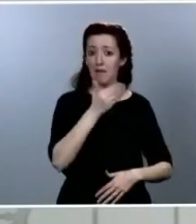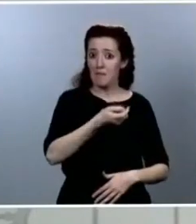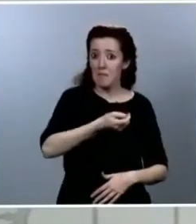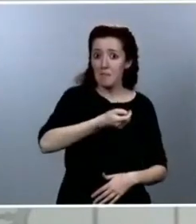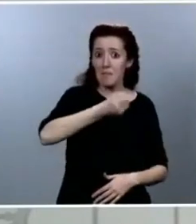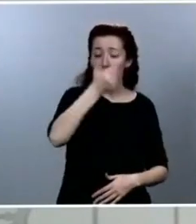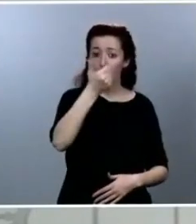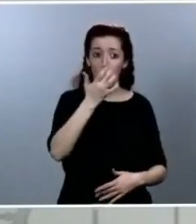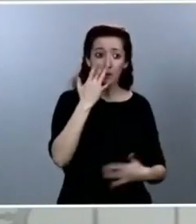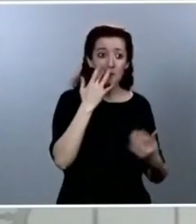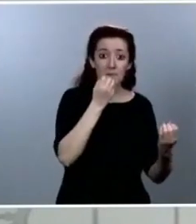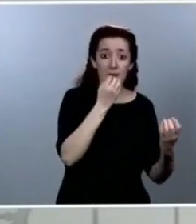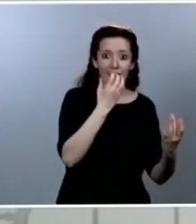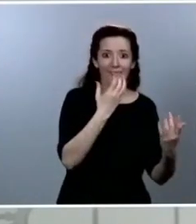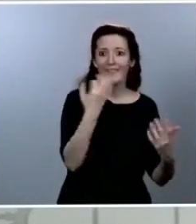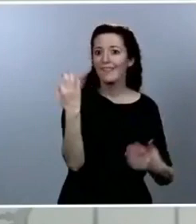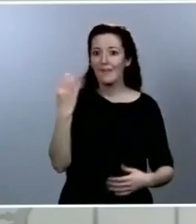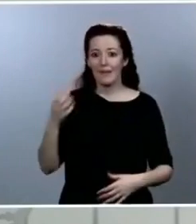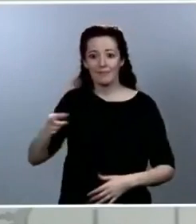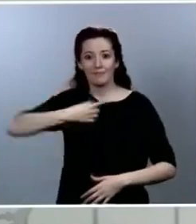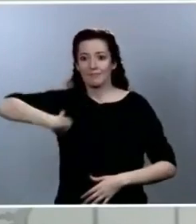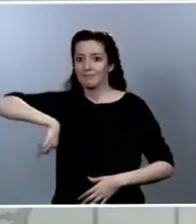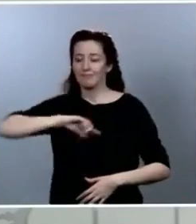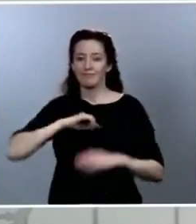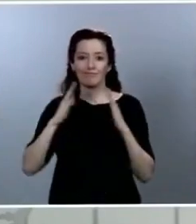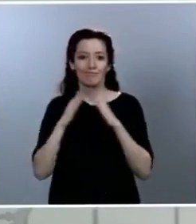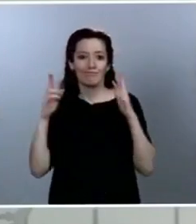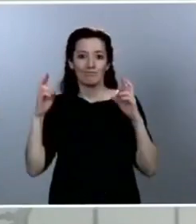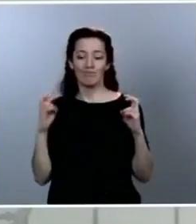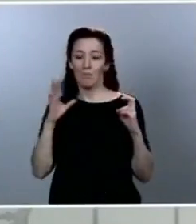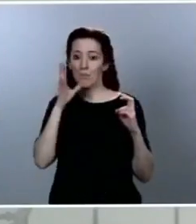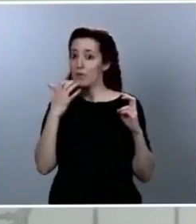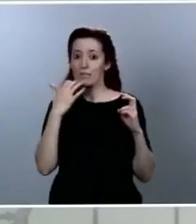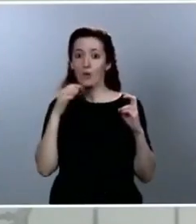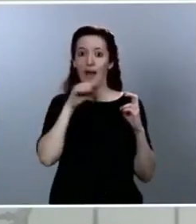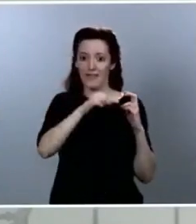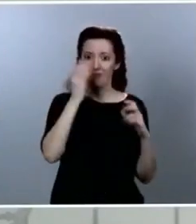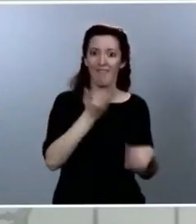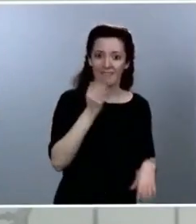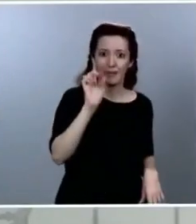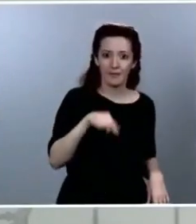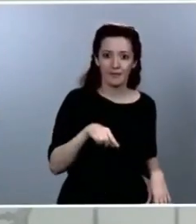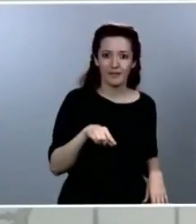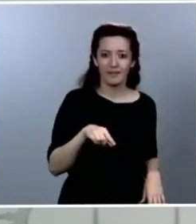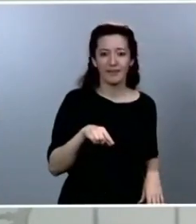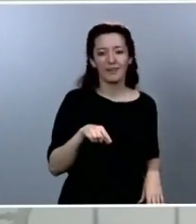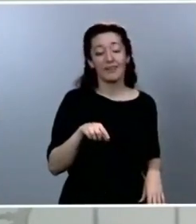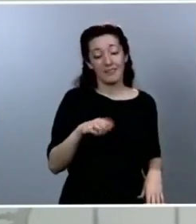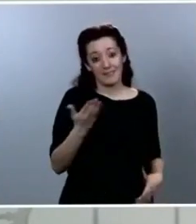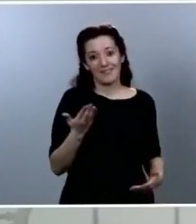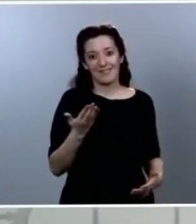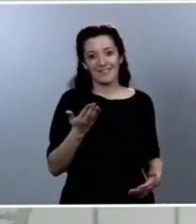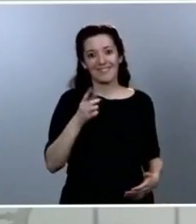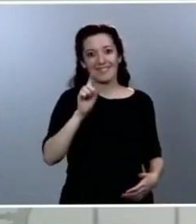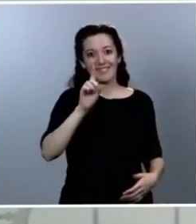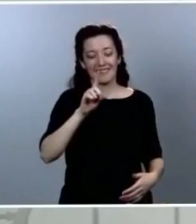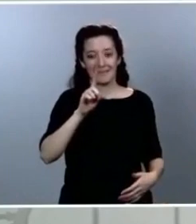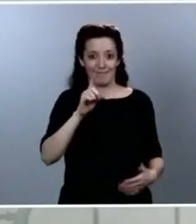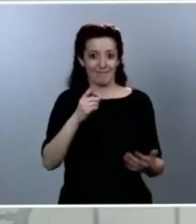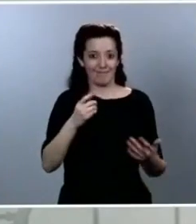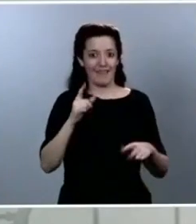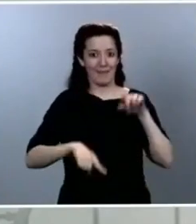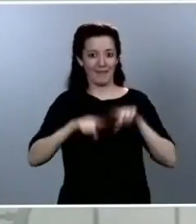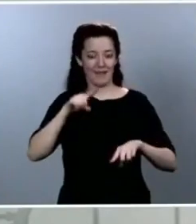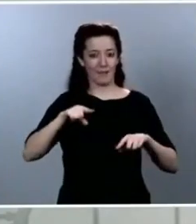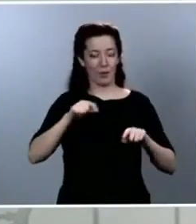propagación del virus allí donde más se ensañaba, pero también se han beneficiado aquellos territorios donde menos afectaba. Y justamente